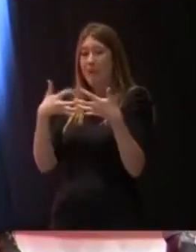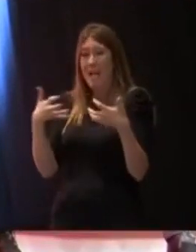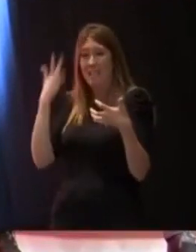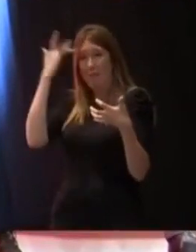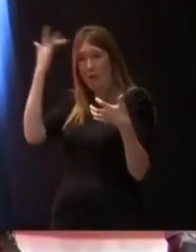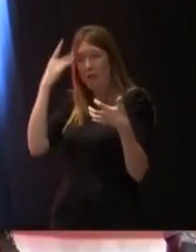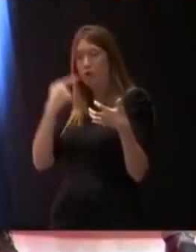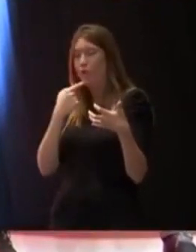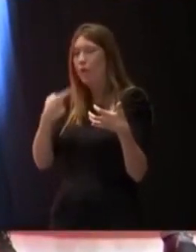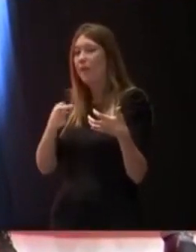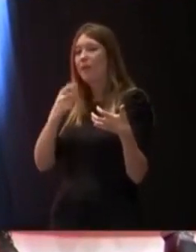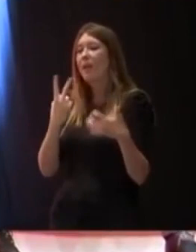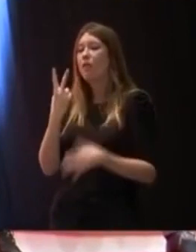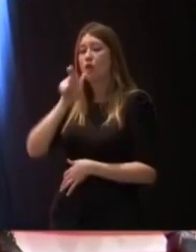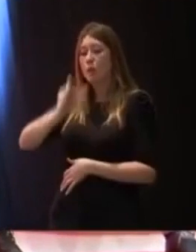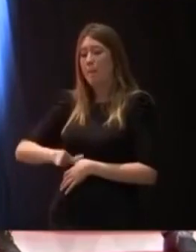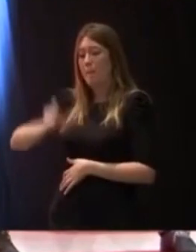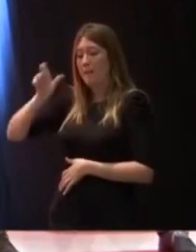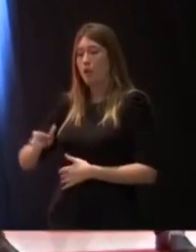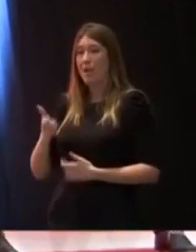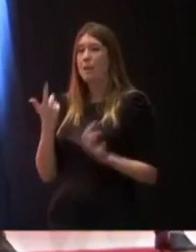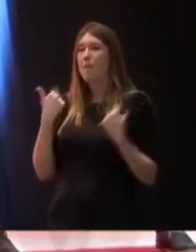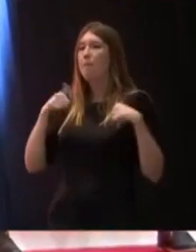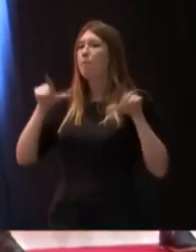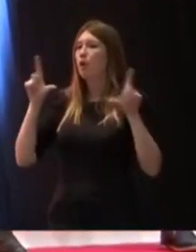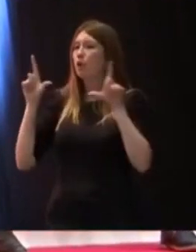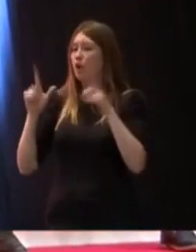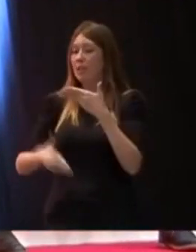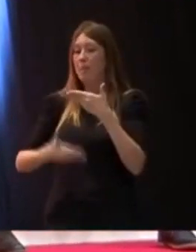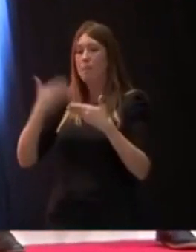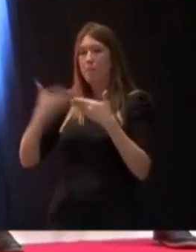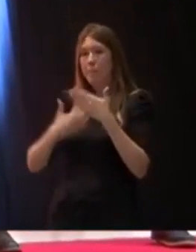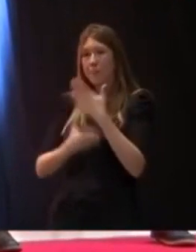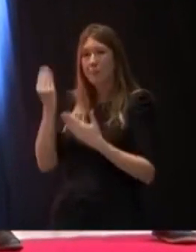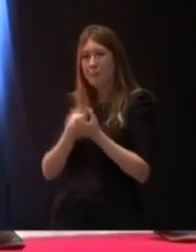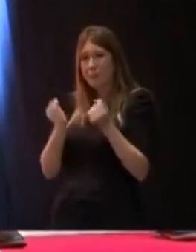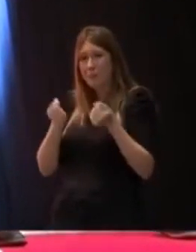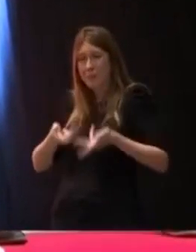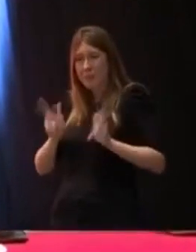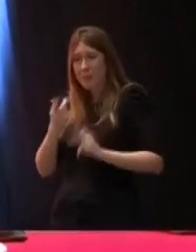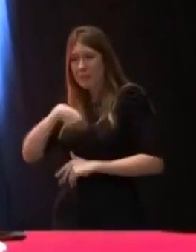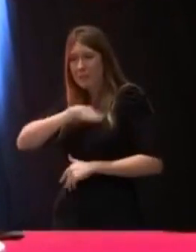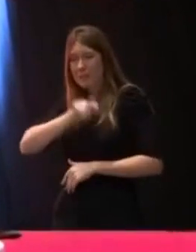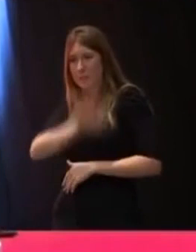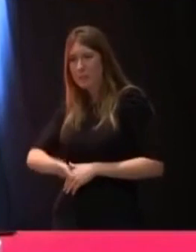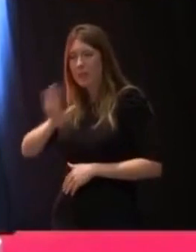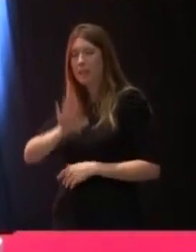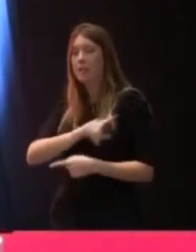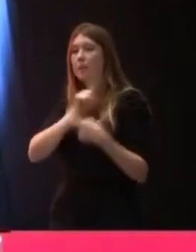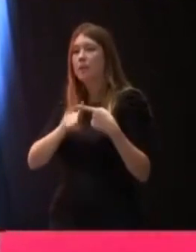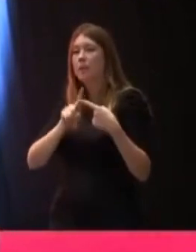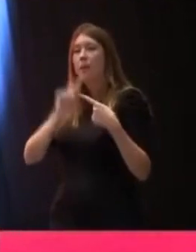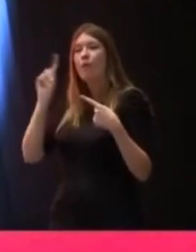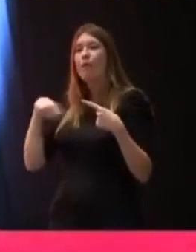Gasset que situaba en dos personas los protagonistas de la modernización y la democratización de nuestro país. En primer lugar, en